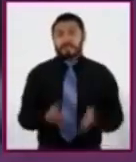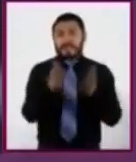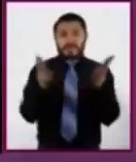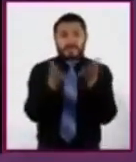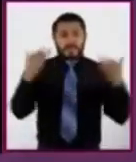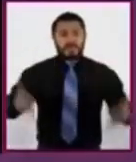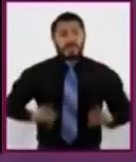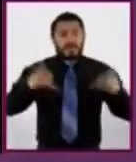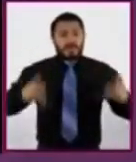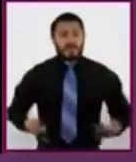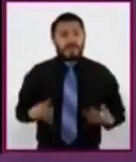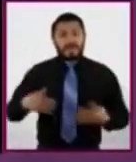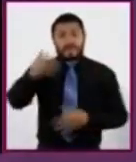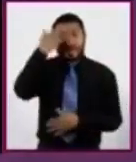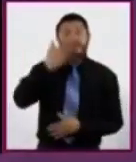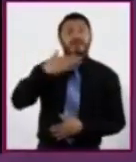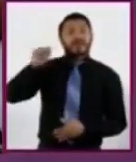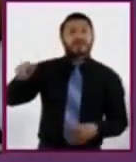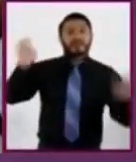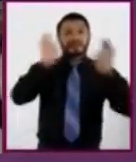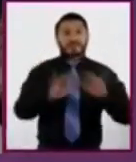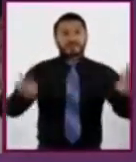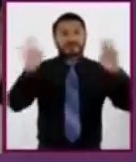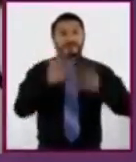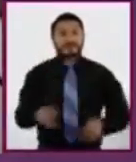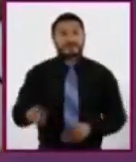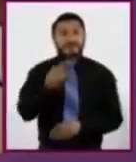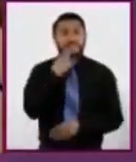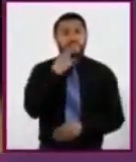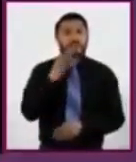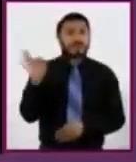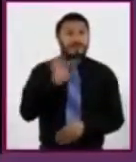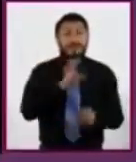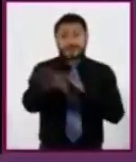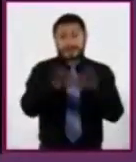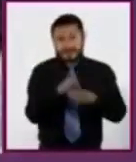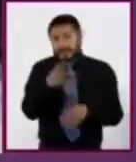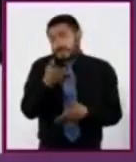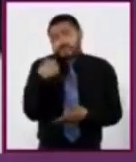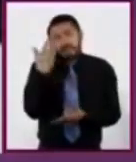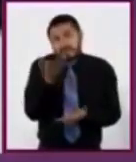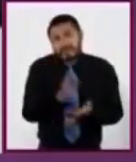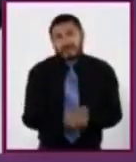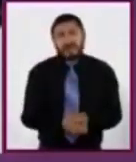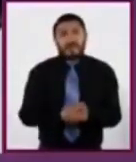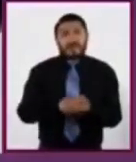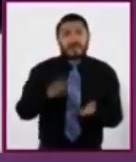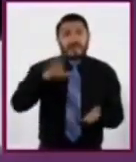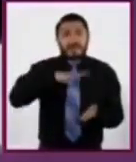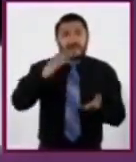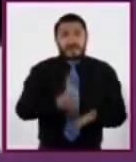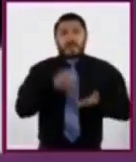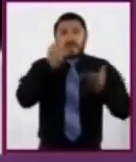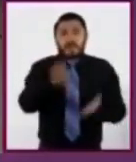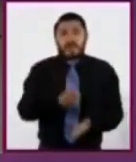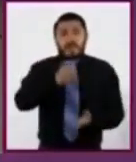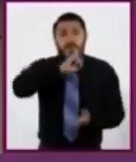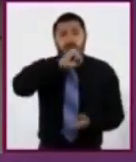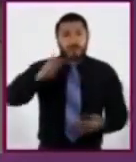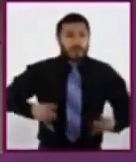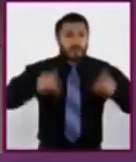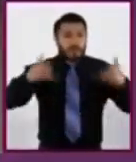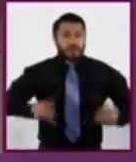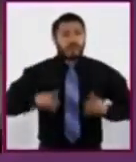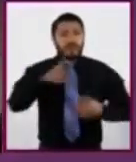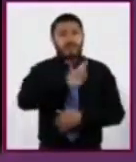jóvenes a adquirir habilidades digitales para emplearse si así lo desean. Otorga el premio a la juventud, que